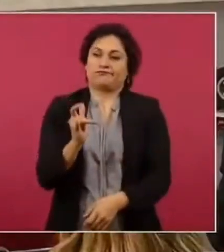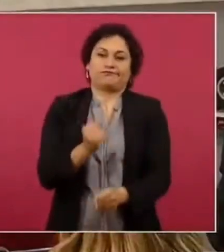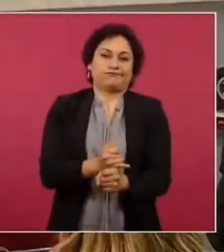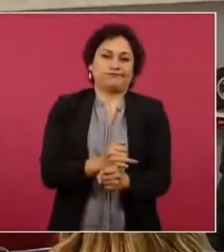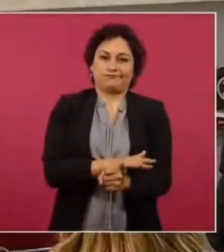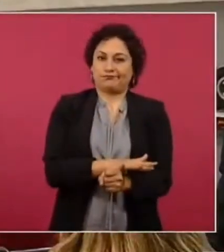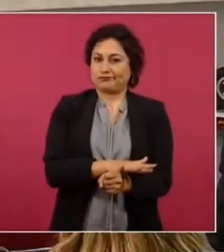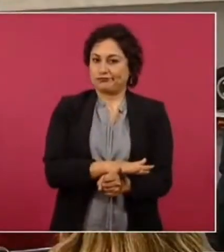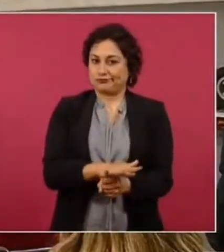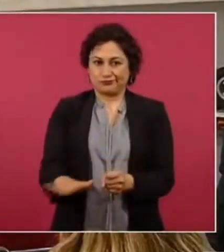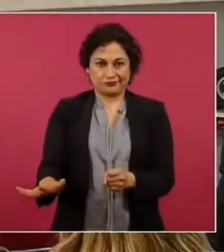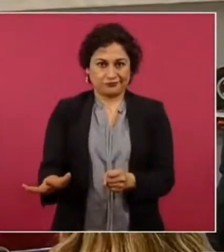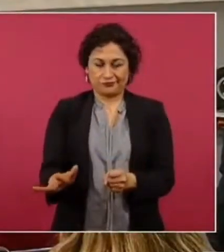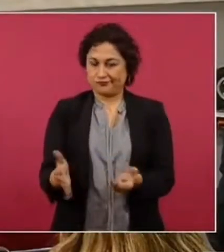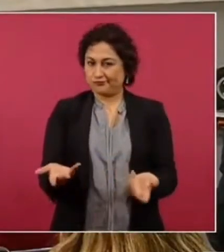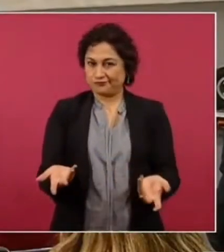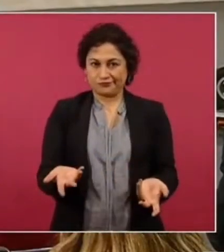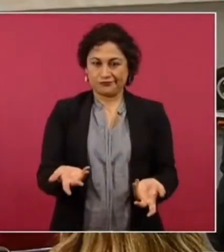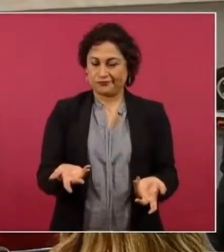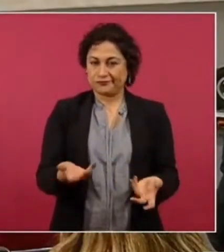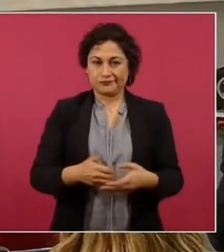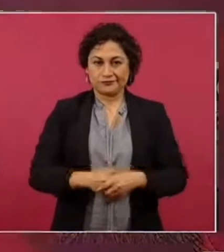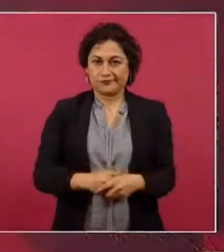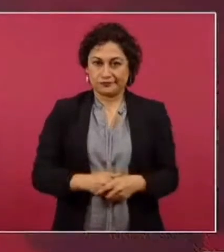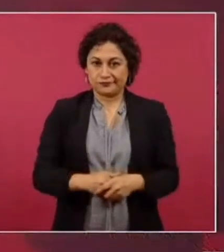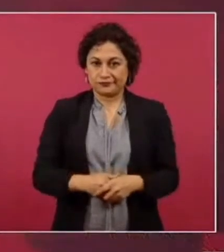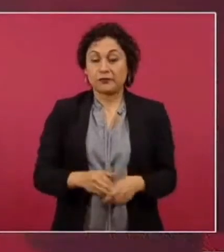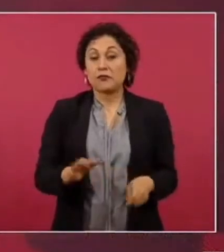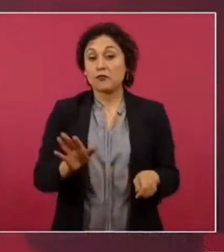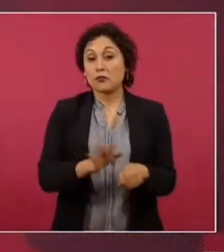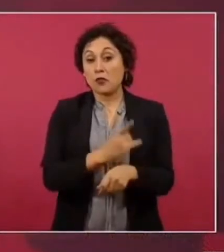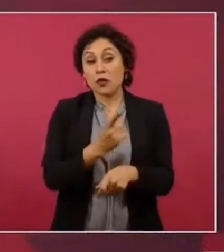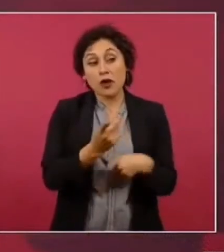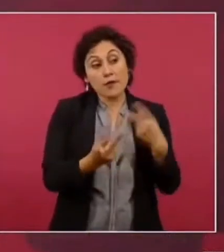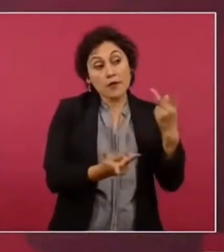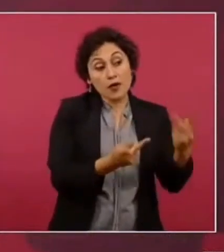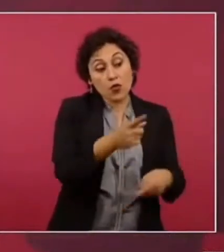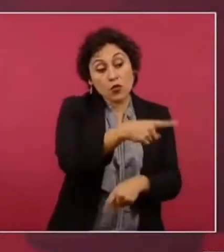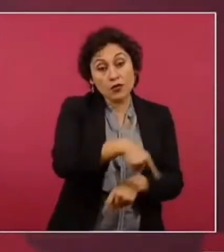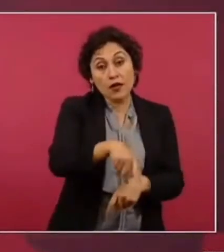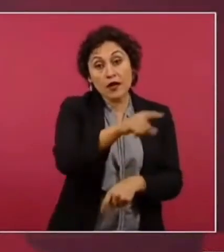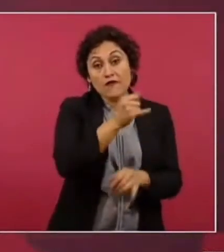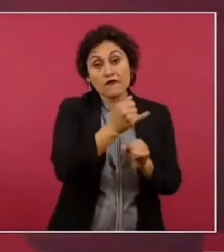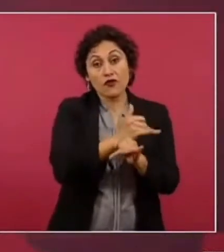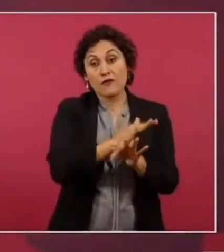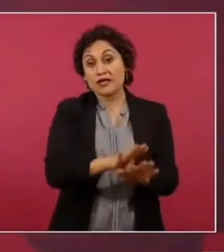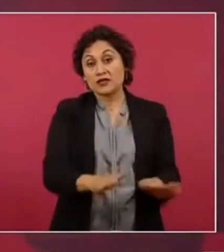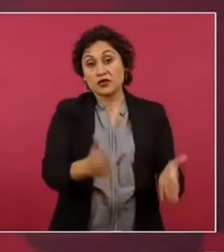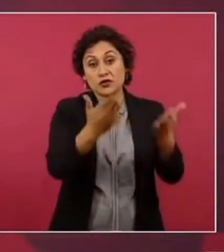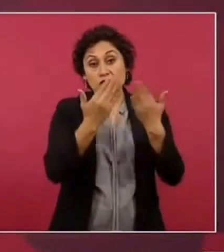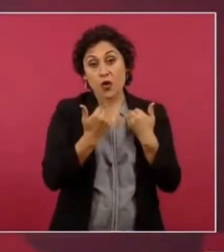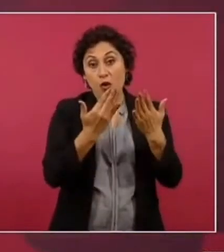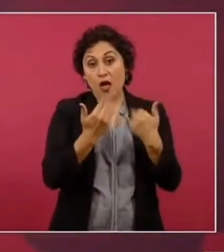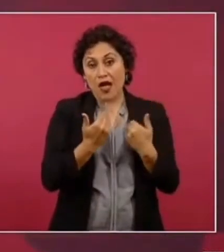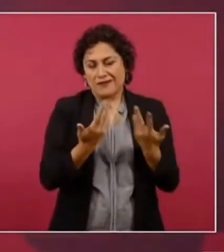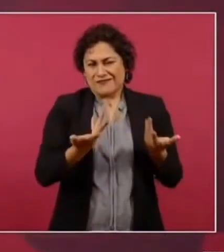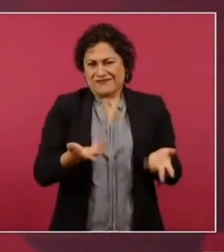de la falta de información y además